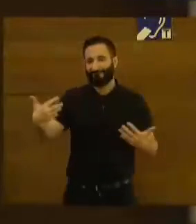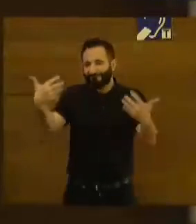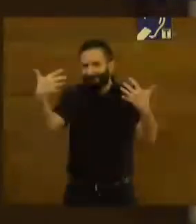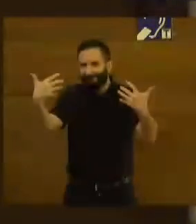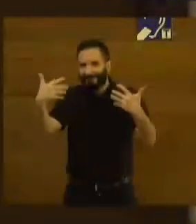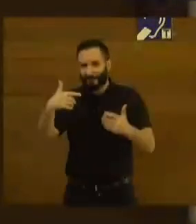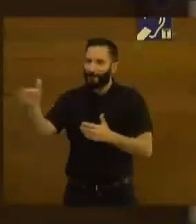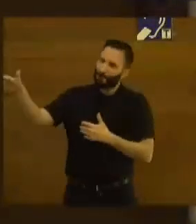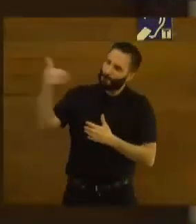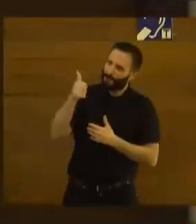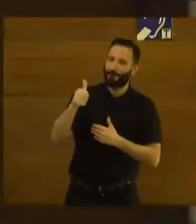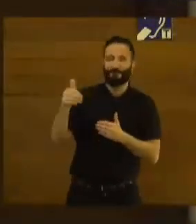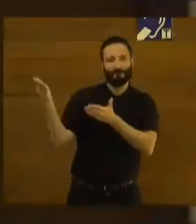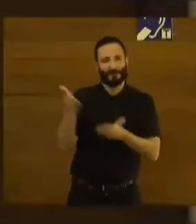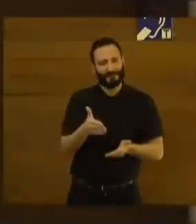estuviera hoy con vosotros.